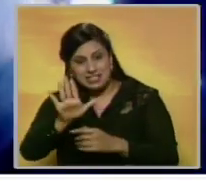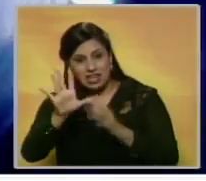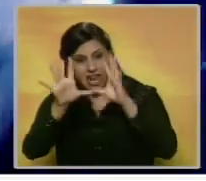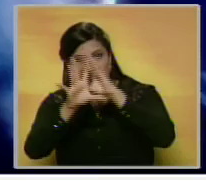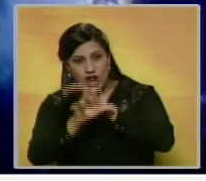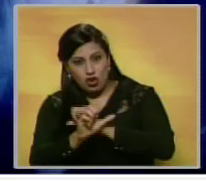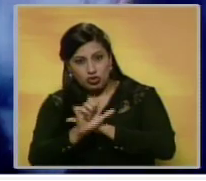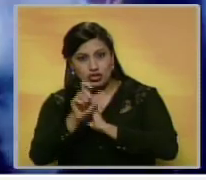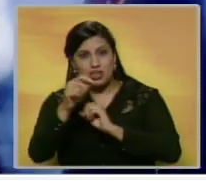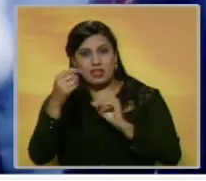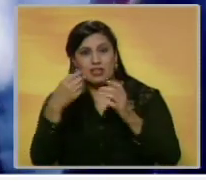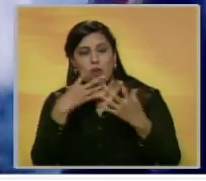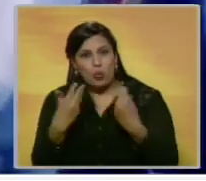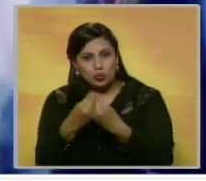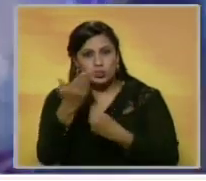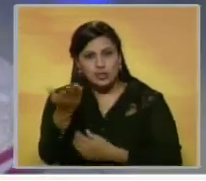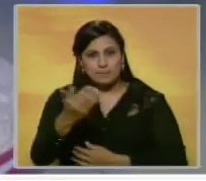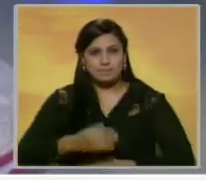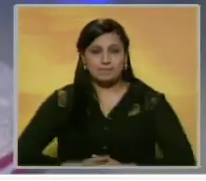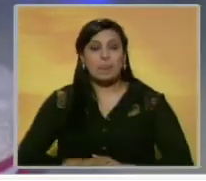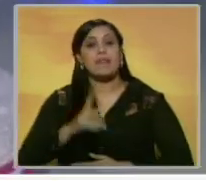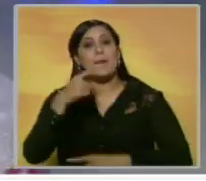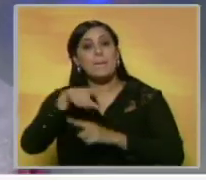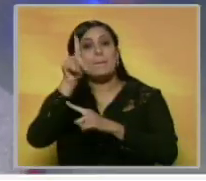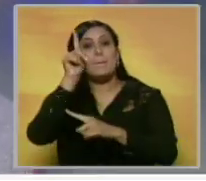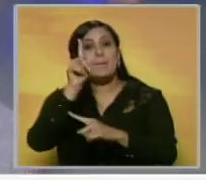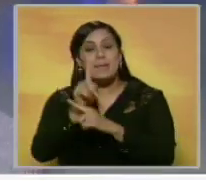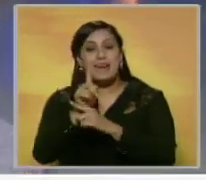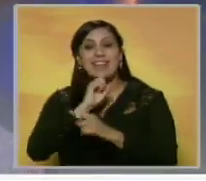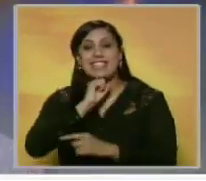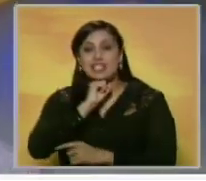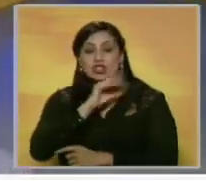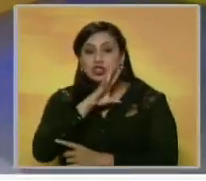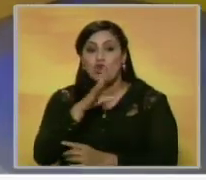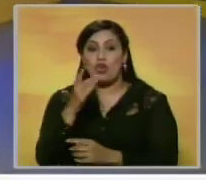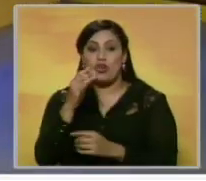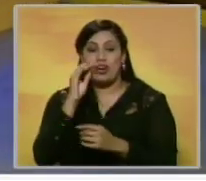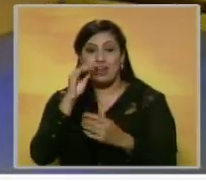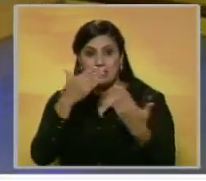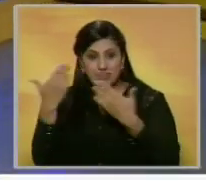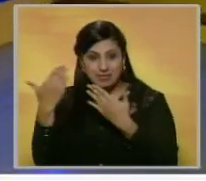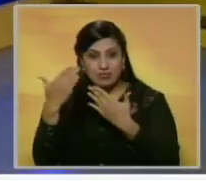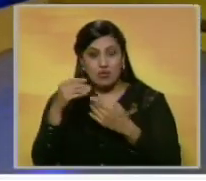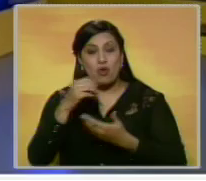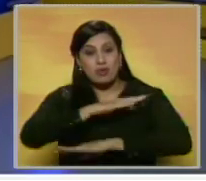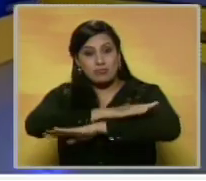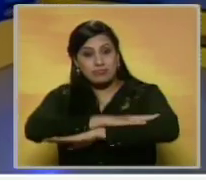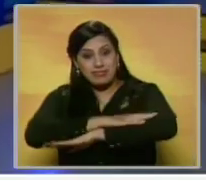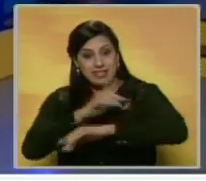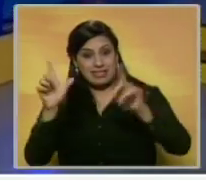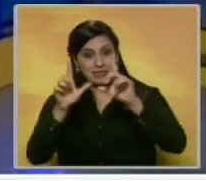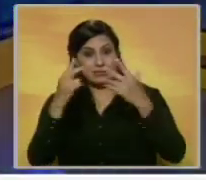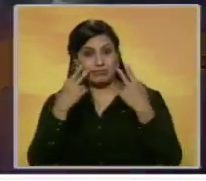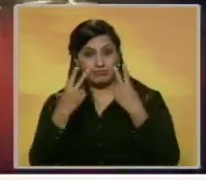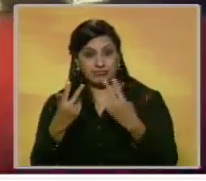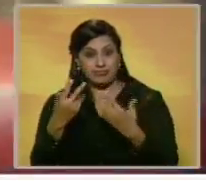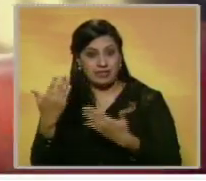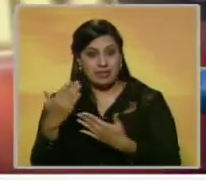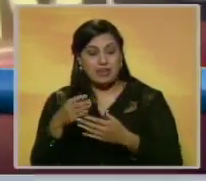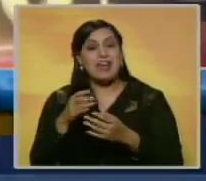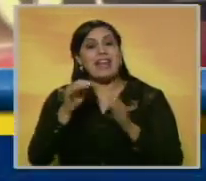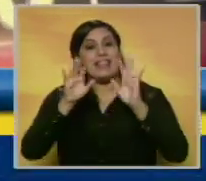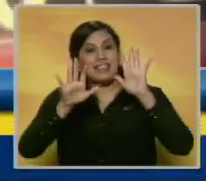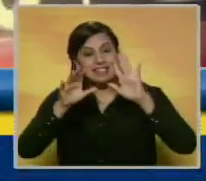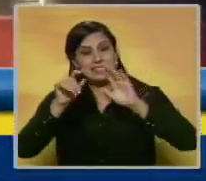Show with Jimmy Fallon. Y por primera vez en la historia, los Hollywood Field Awards fueron televisados. La